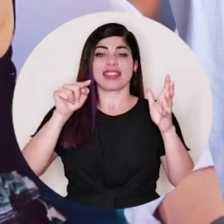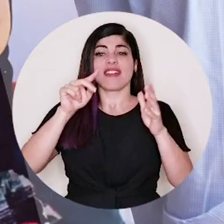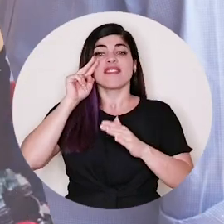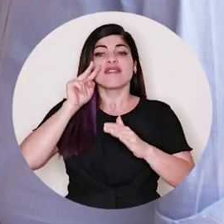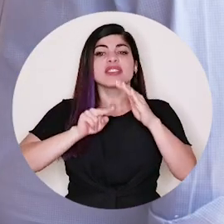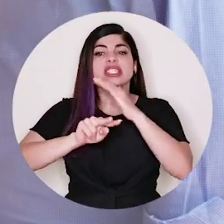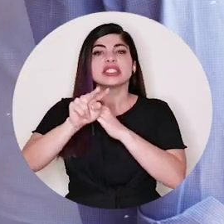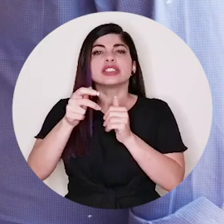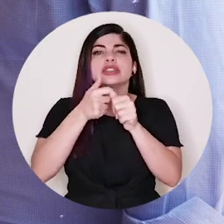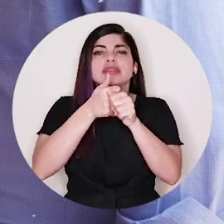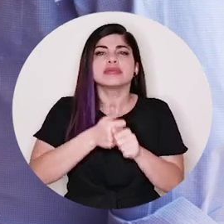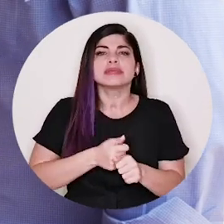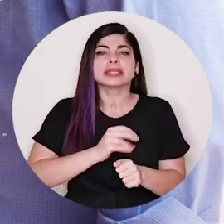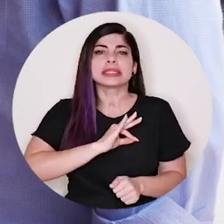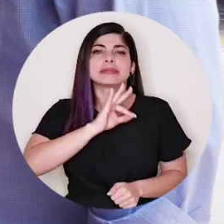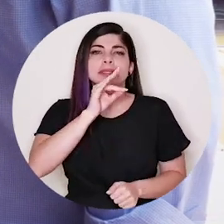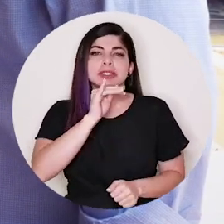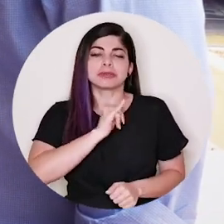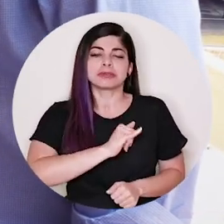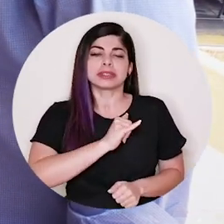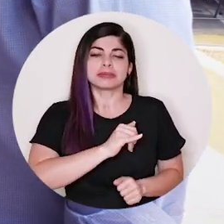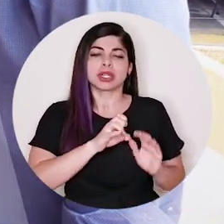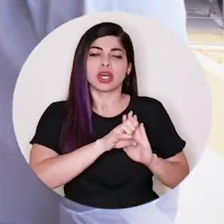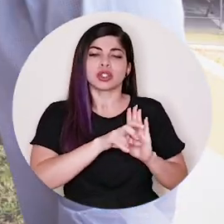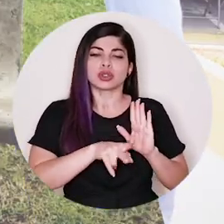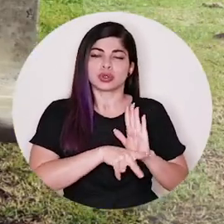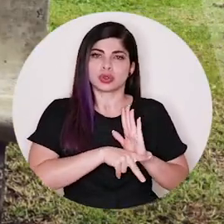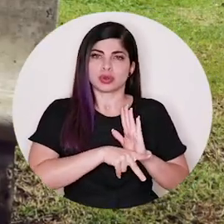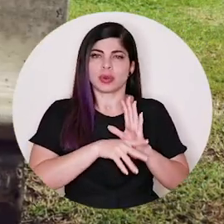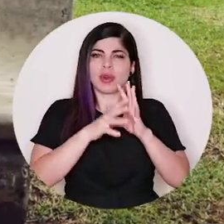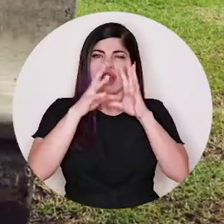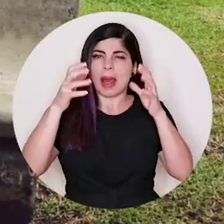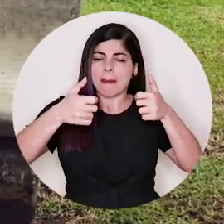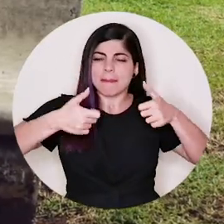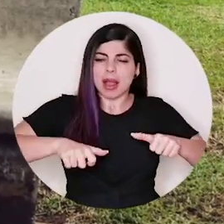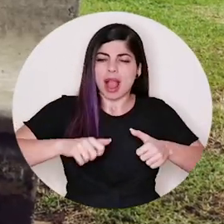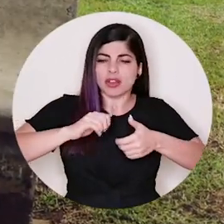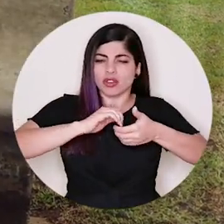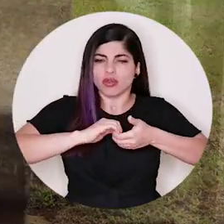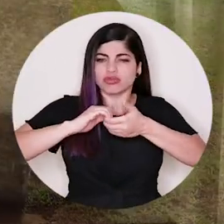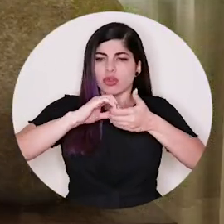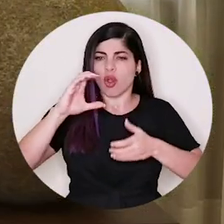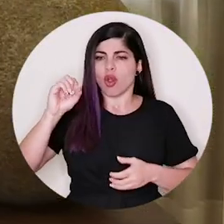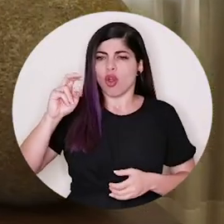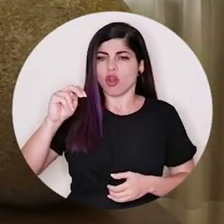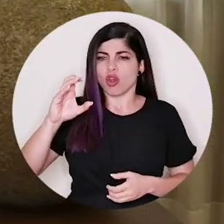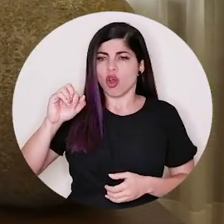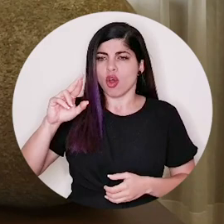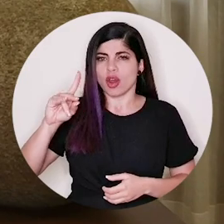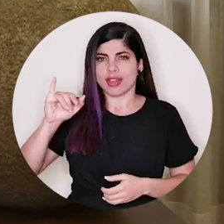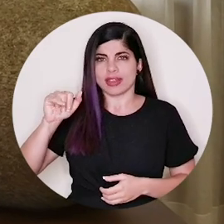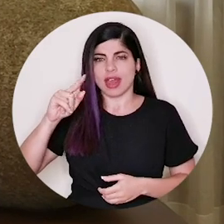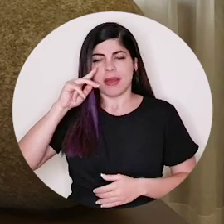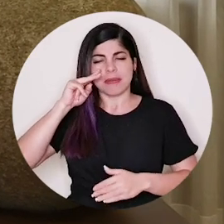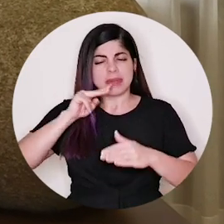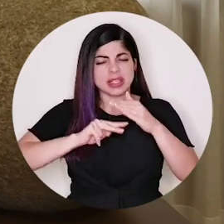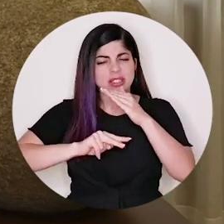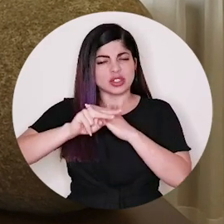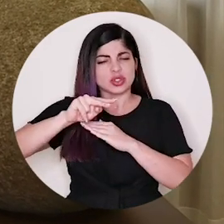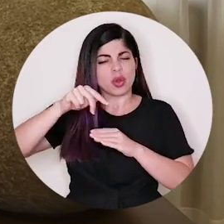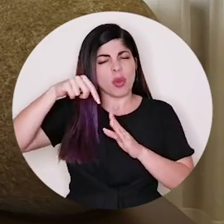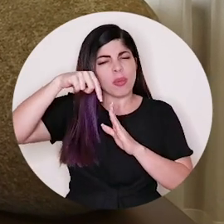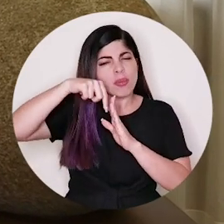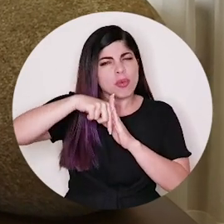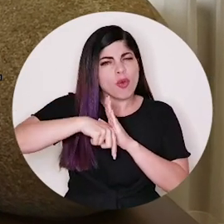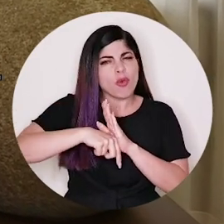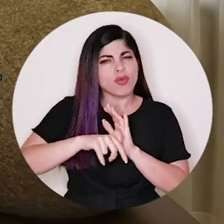nace de lo que fue el espíritu de la Constitución, de ese gran pacto de concordia, una visión que es, está muy arraigada y es muy profunda